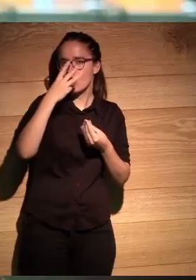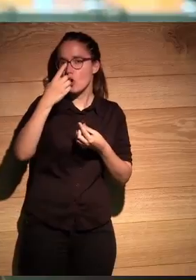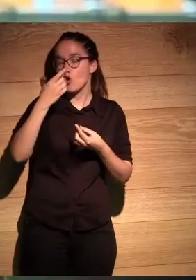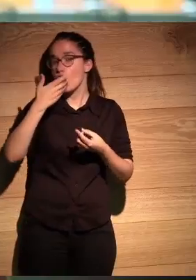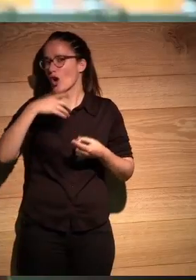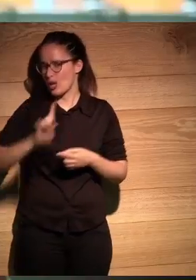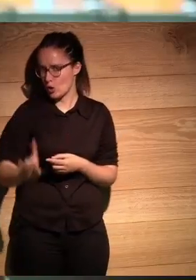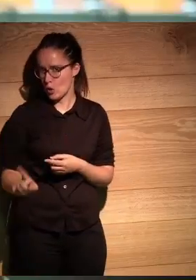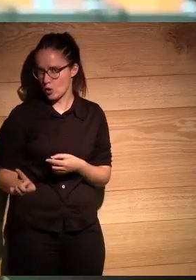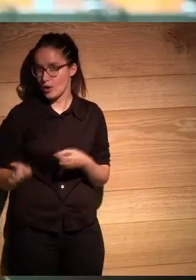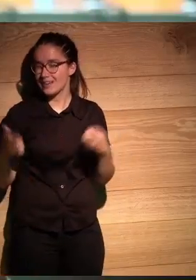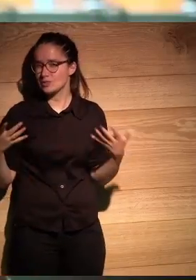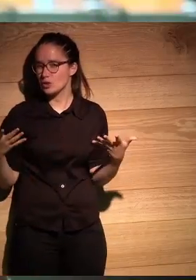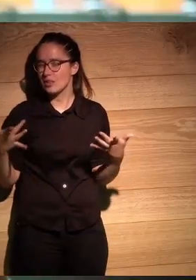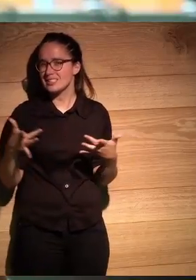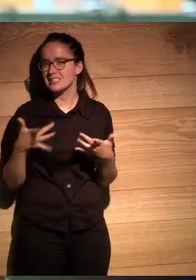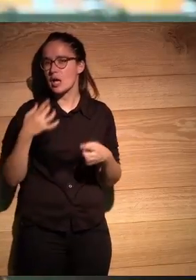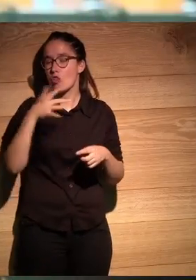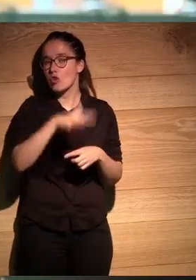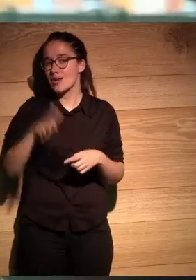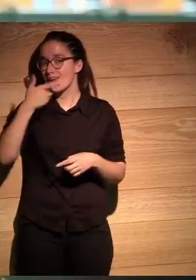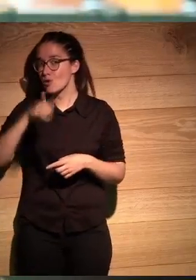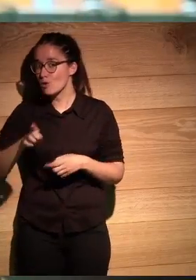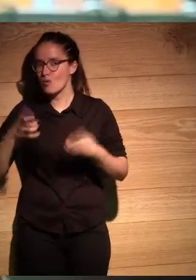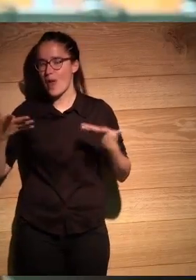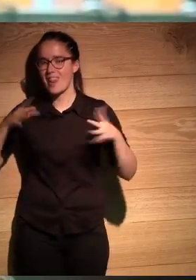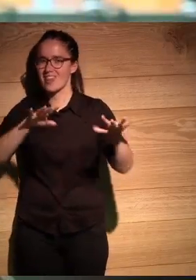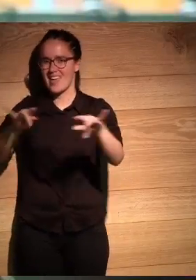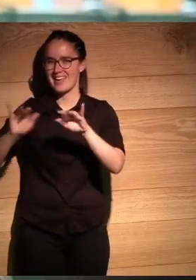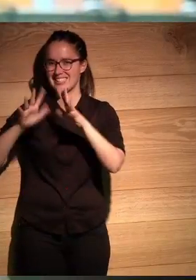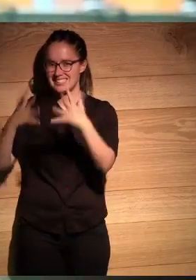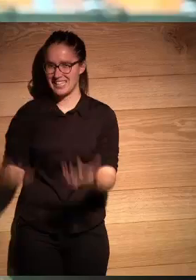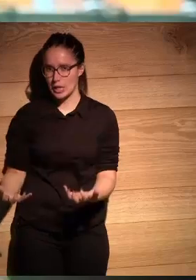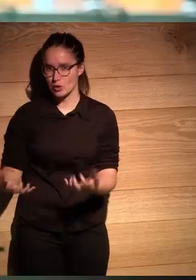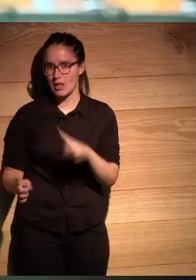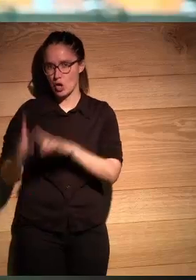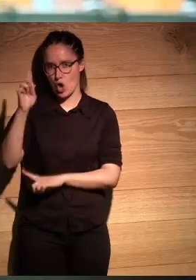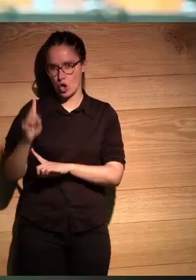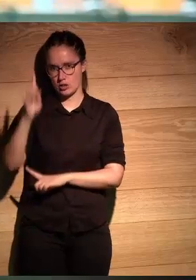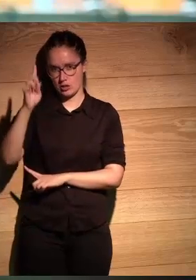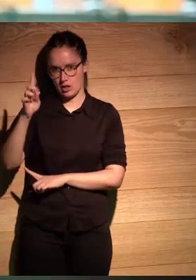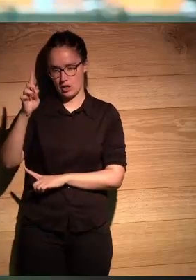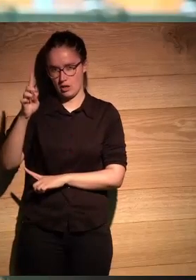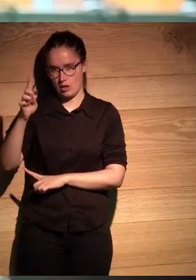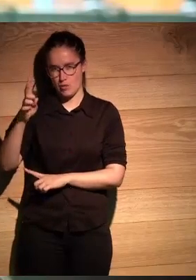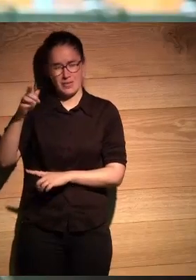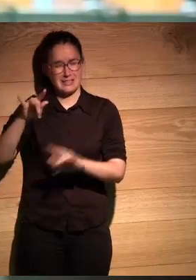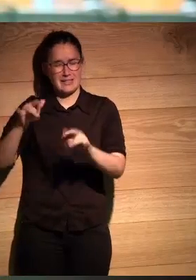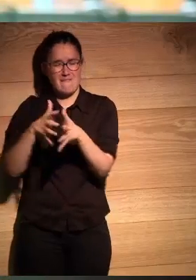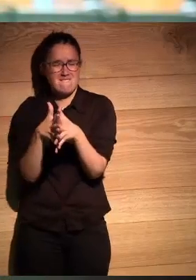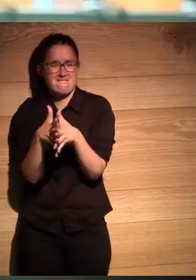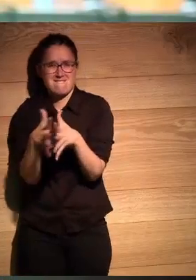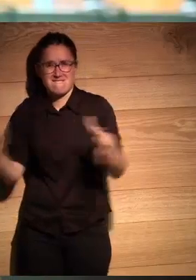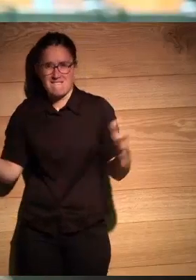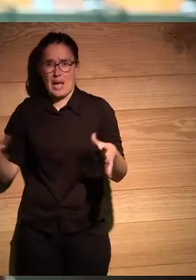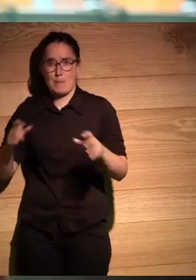conoció y entonces esa zona que no conoció es el desierto el desierto del norte inabarcable y vasto y